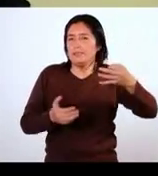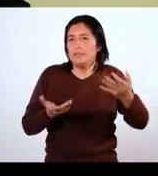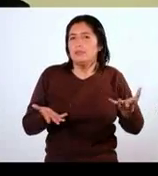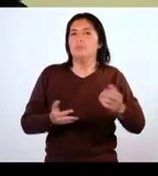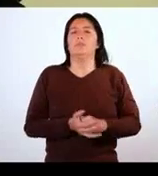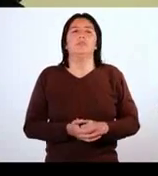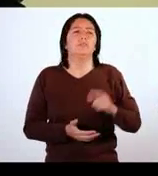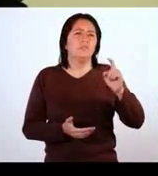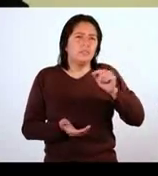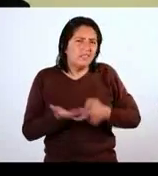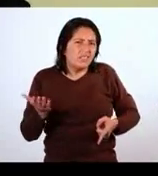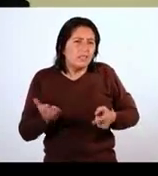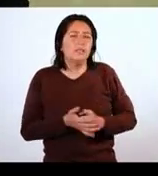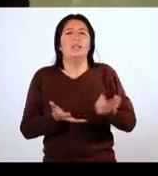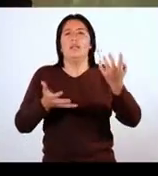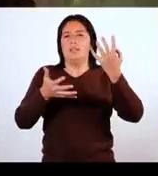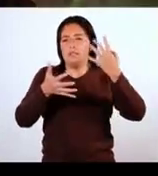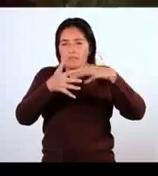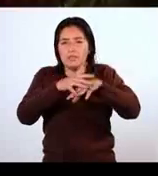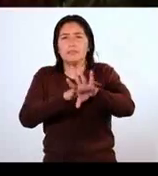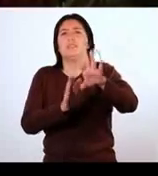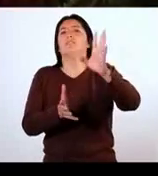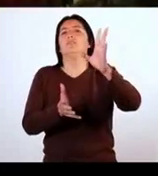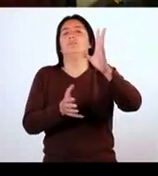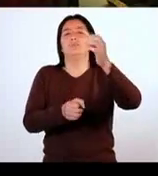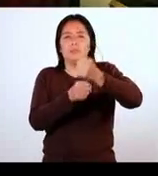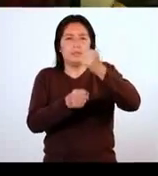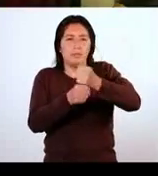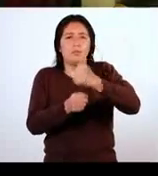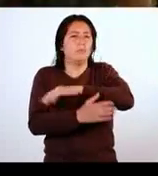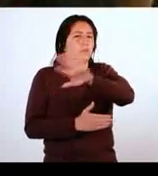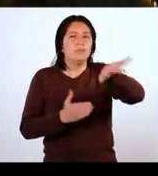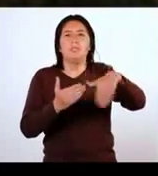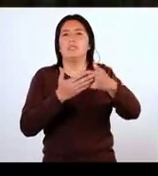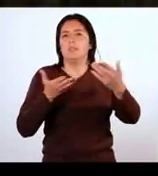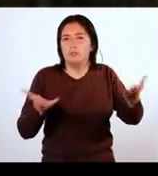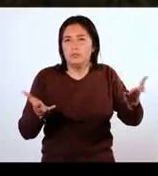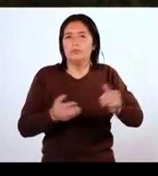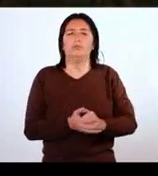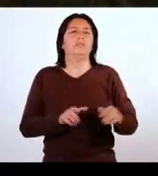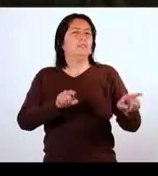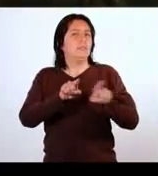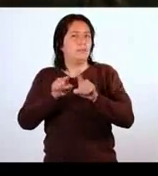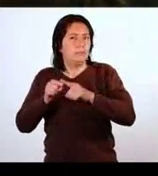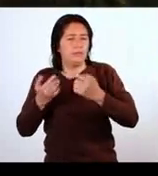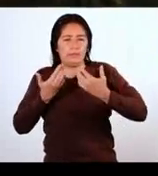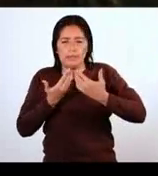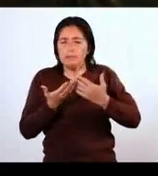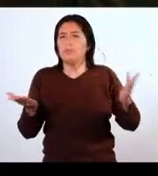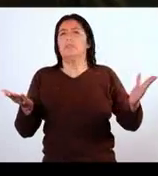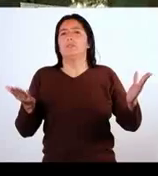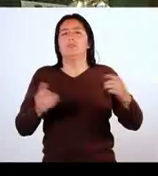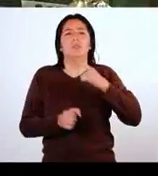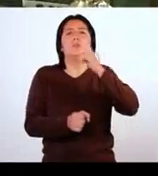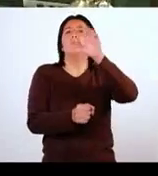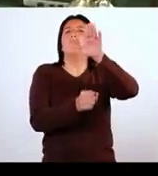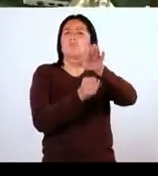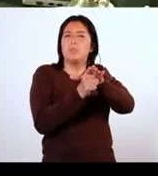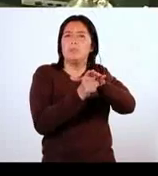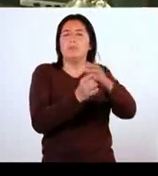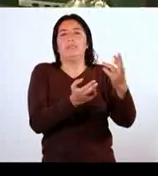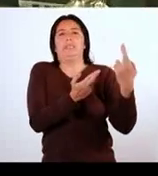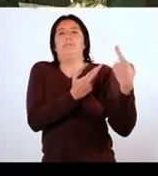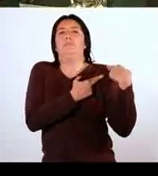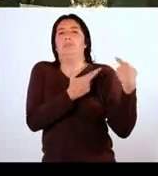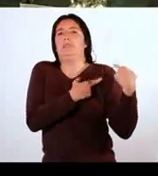del nivel de empleabilidad de todos. Además de eso, estamos abiertamente comprometidos con lo que es